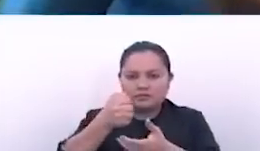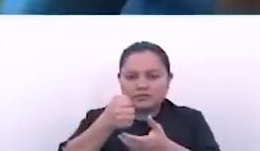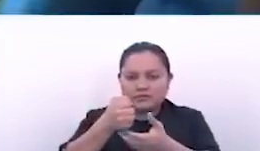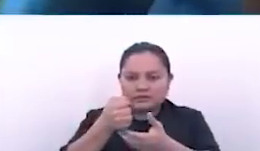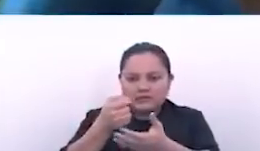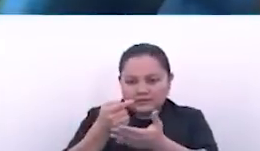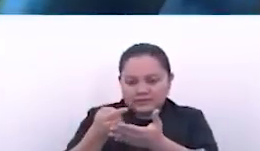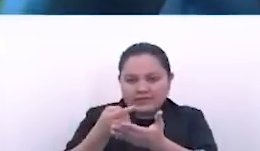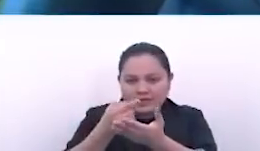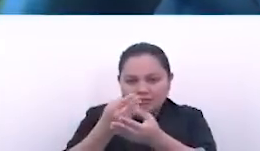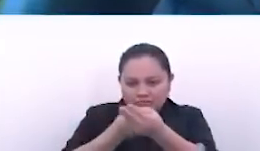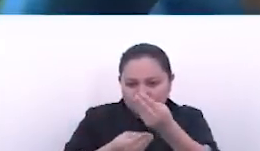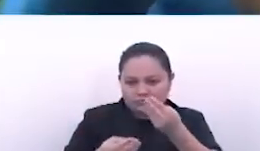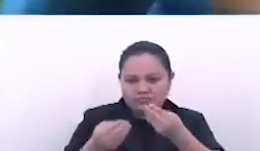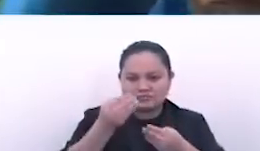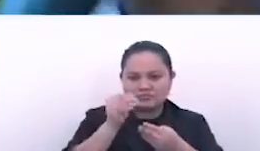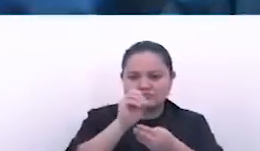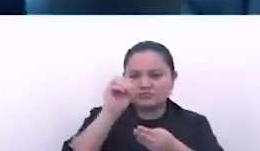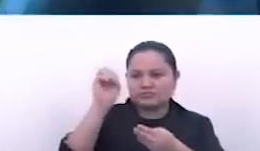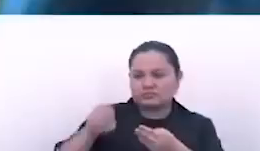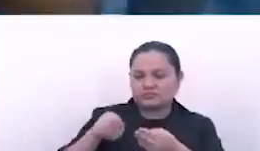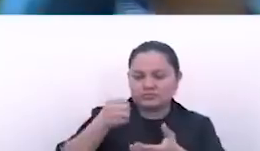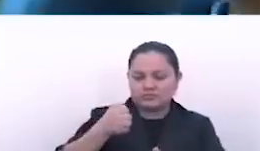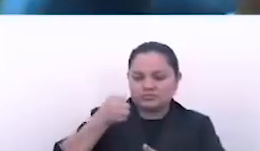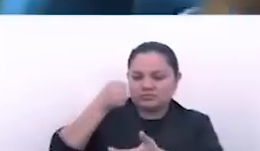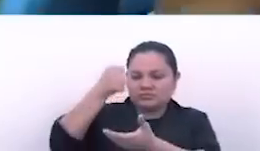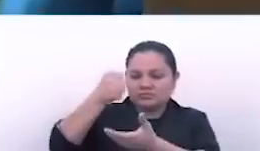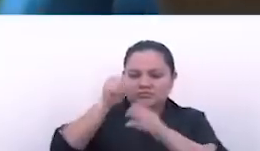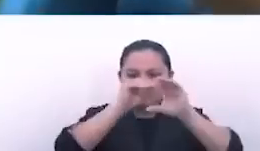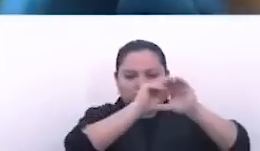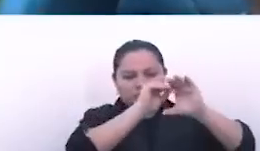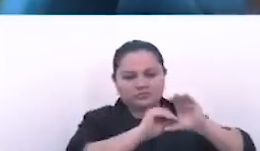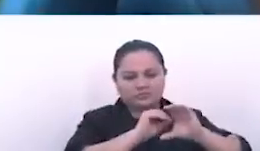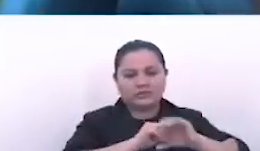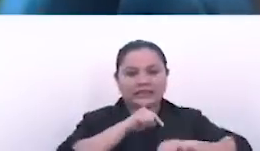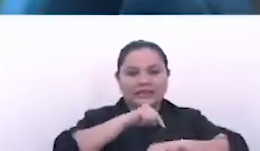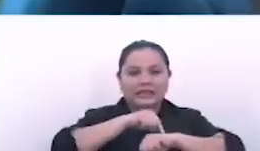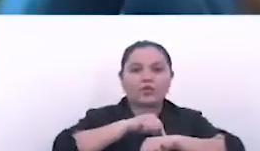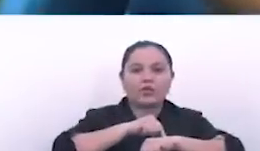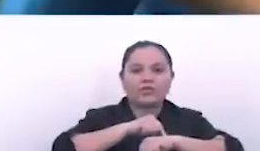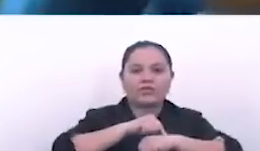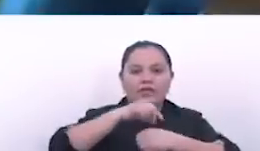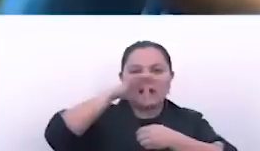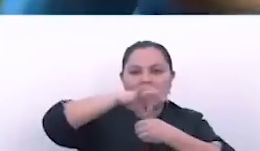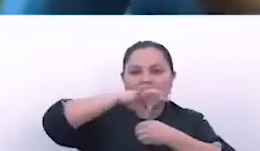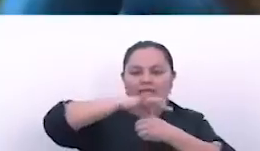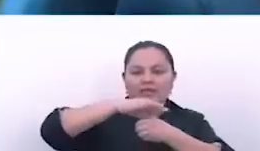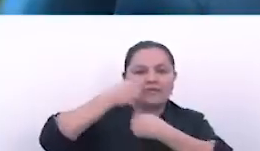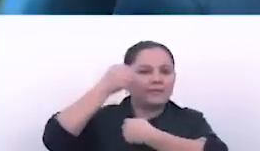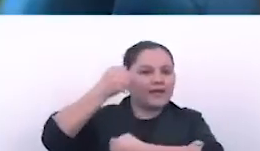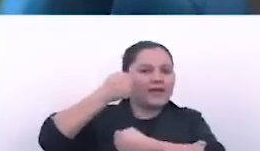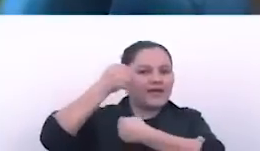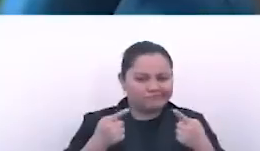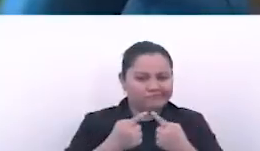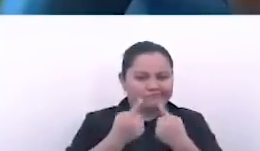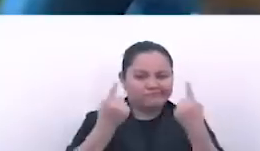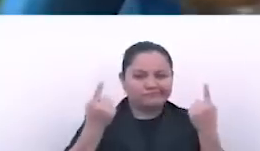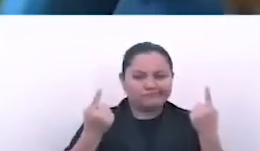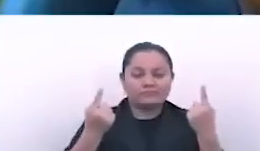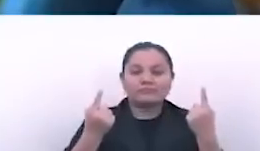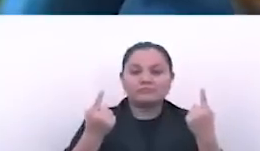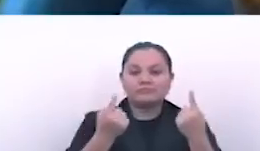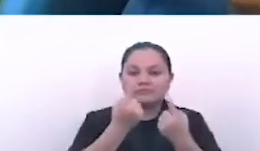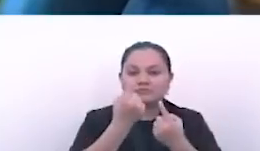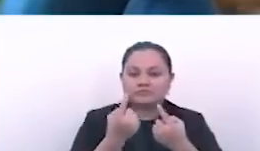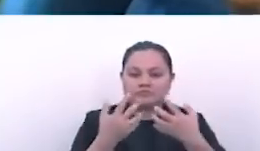y había un porcentaje de esos paquetes que iban a parar a bodegas para entregarlos en los tiempos de campaña. Que cuenten eso también, hombre. Poco a